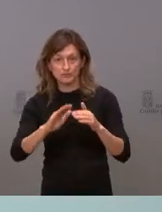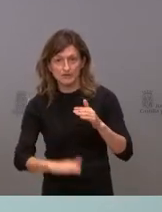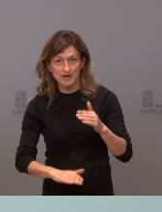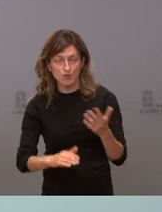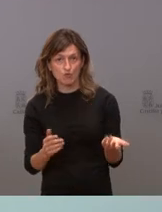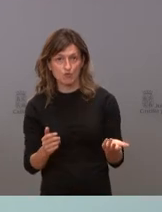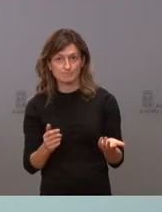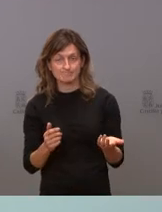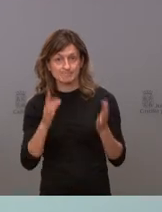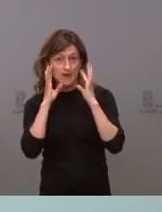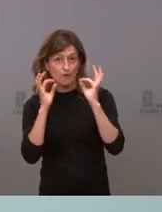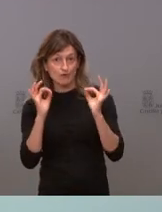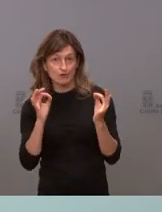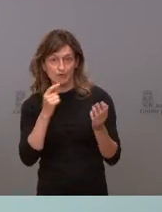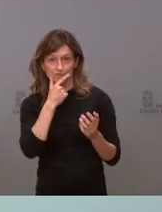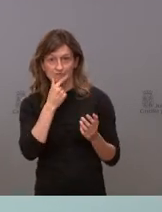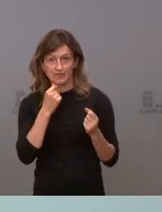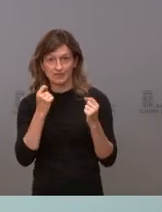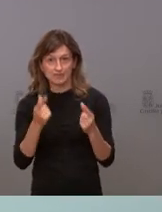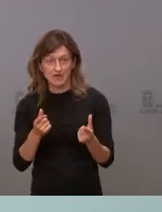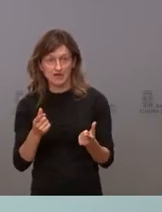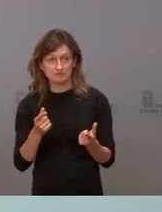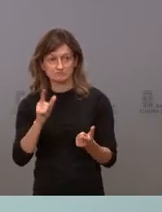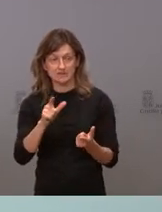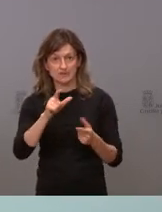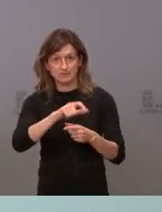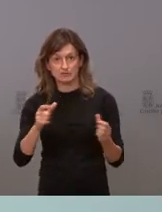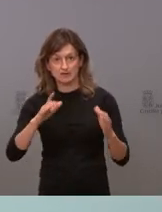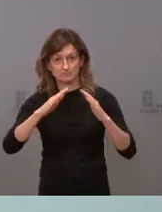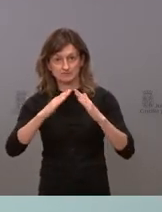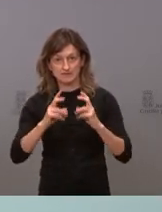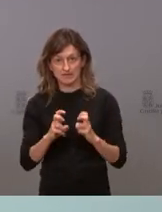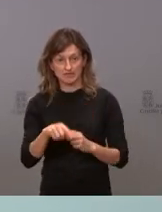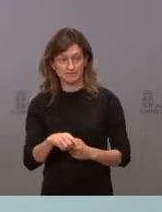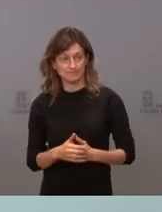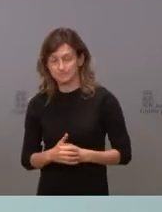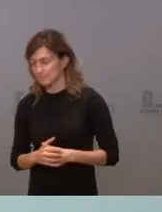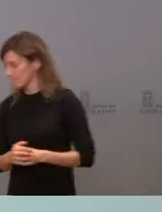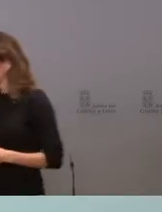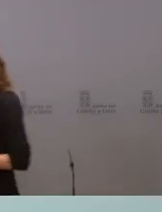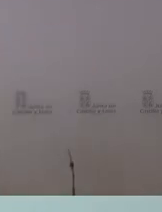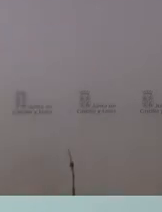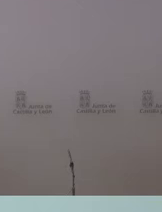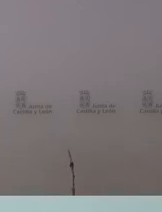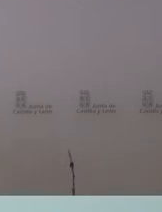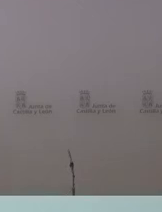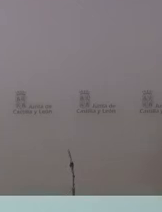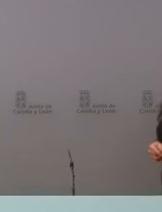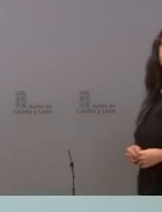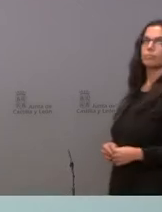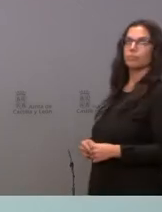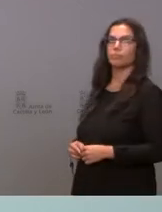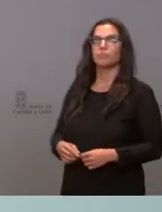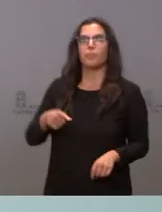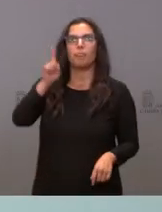evidente que favorece la fijación de población. Pero también nuestra política cultural, que se ha dedicado a todo el territorio,